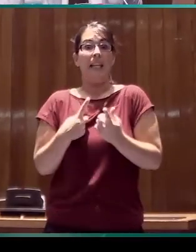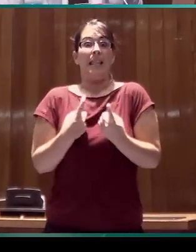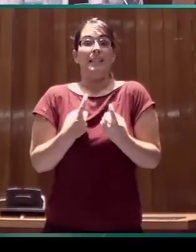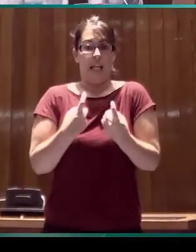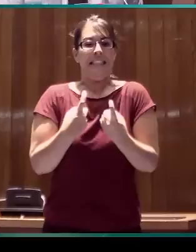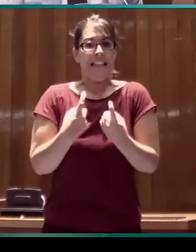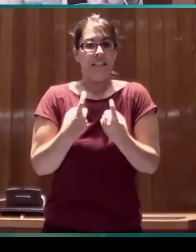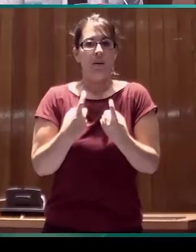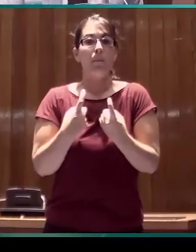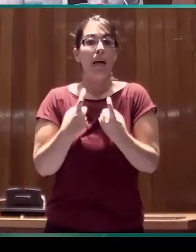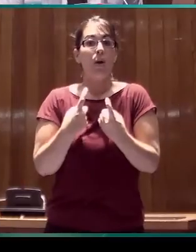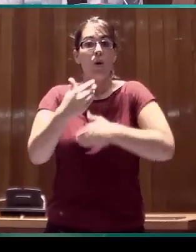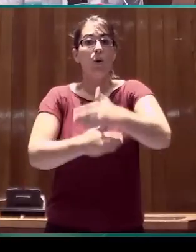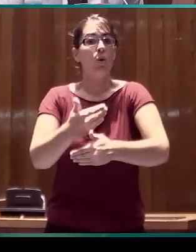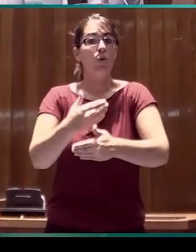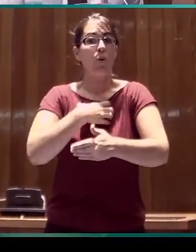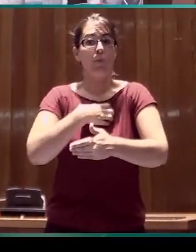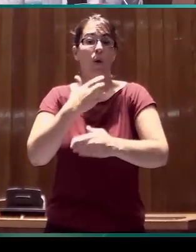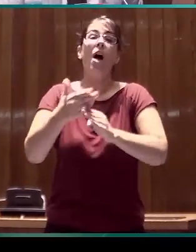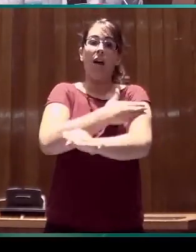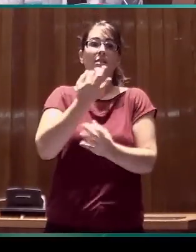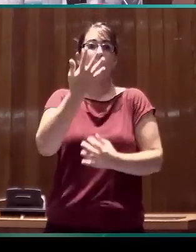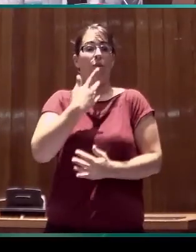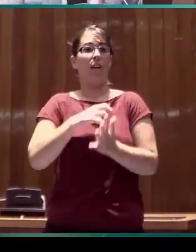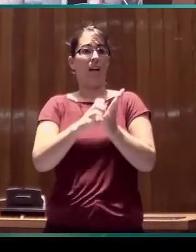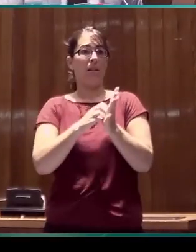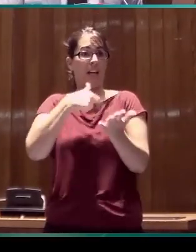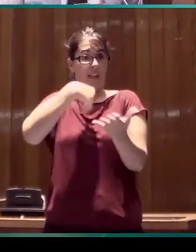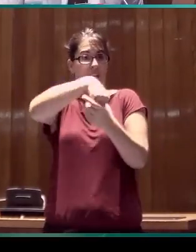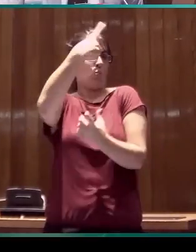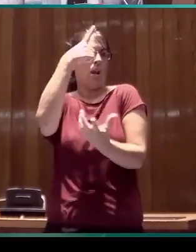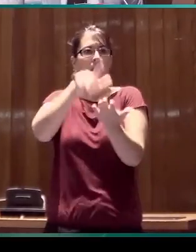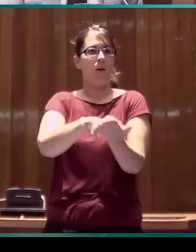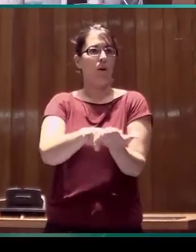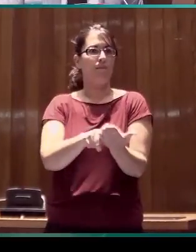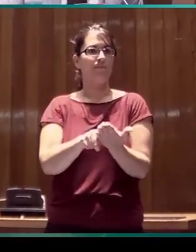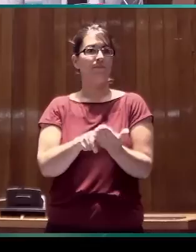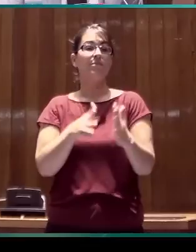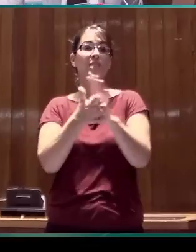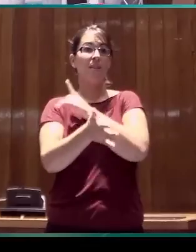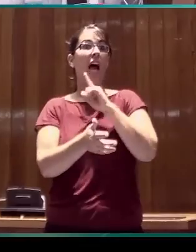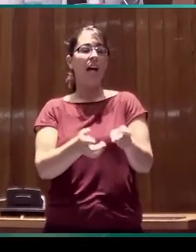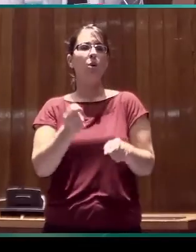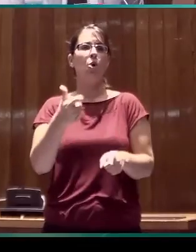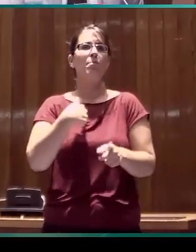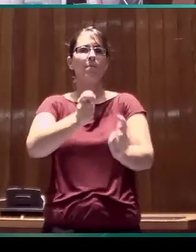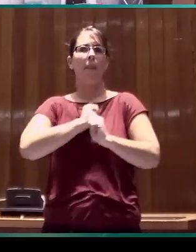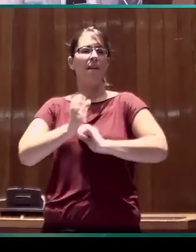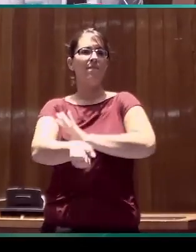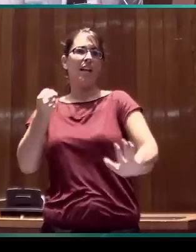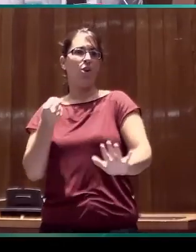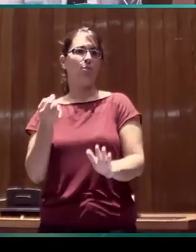no sabemos cómo es la gramática de la lengua. Y ahí tenemos los pies de barro en ese sentido. Tenemos